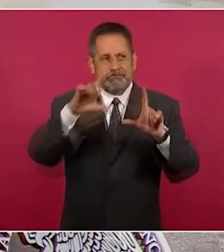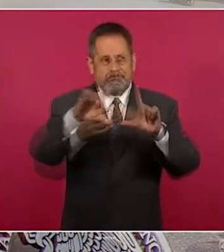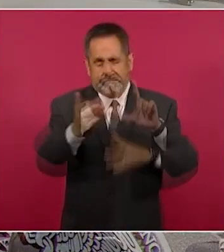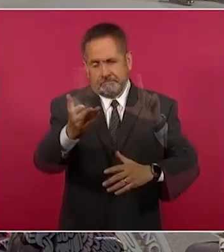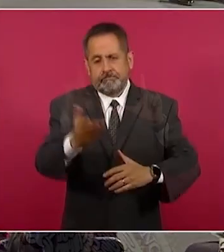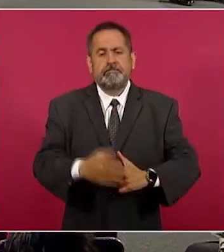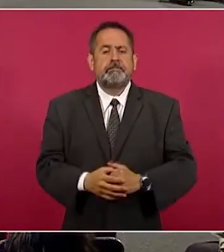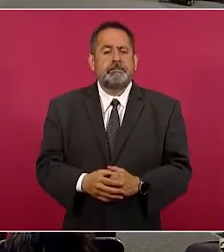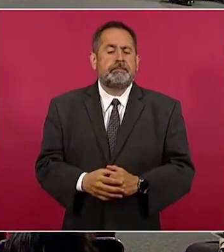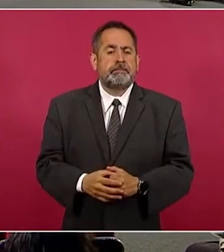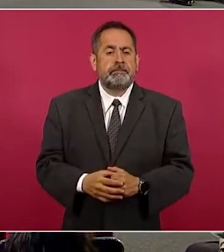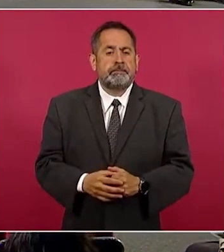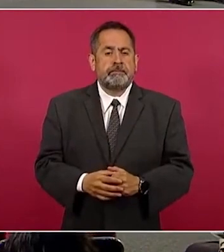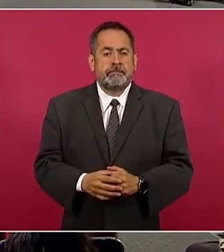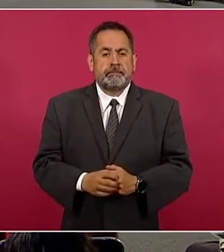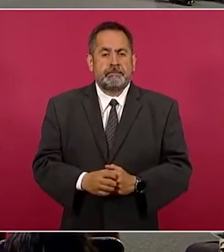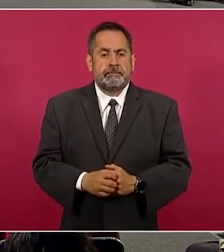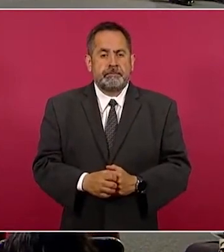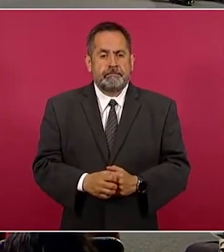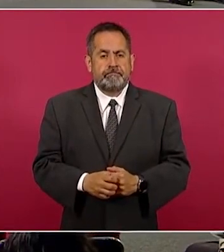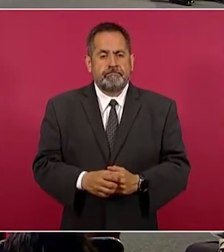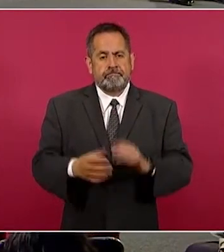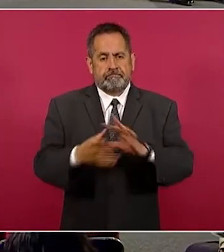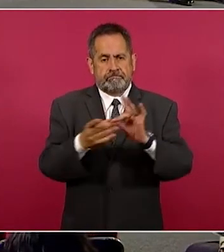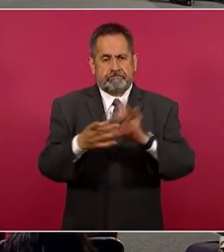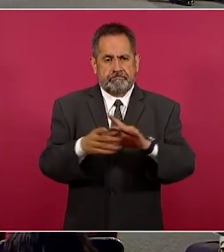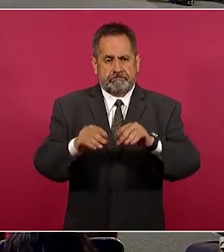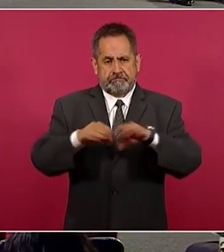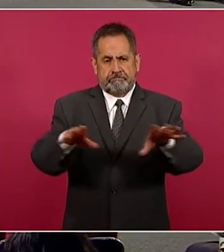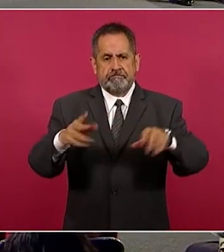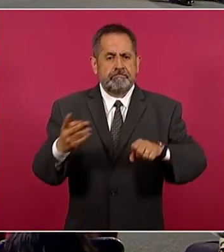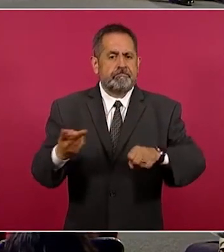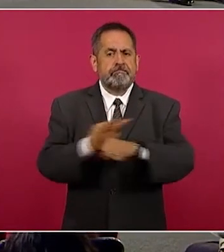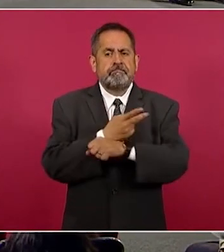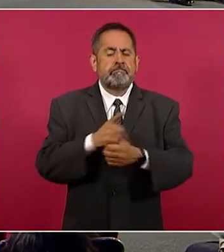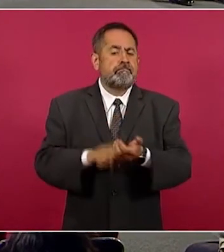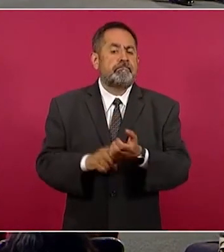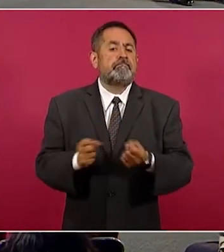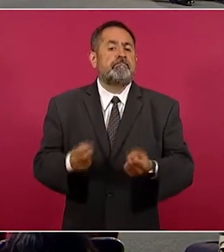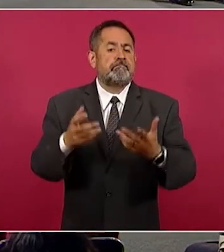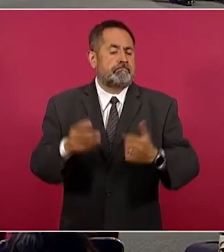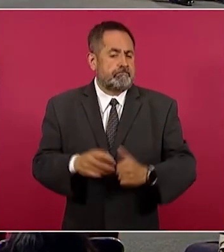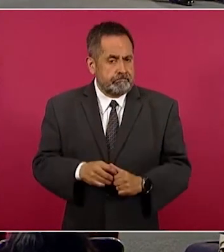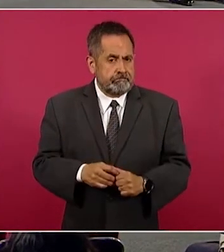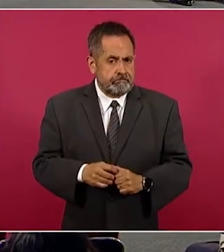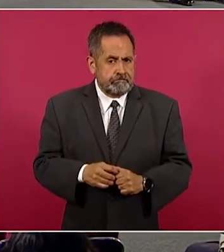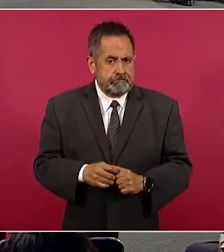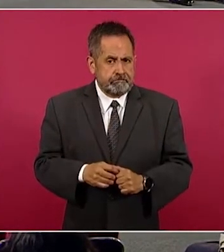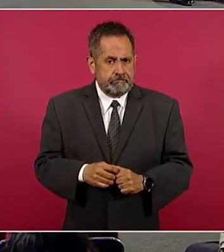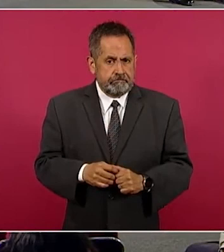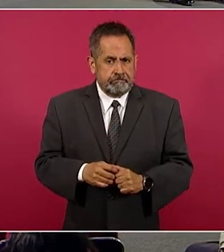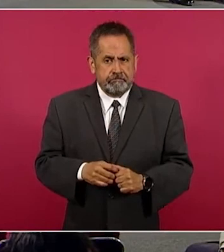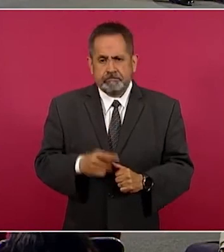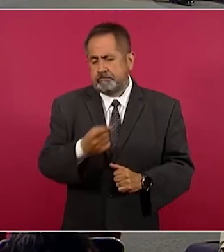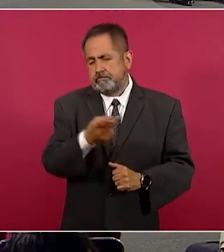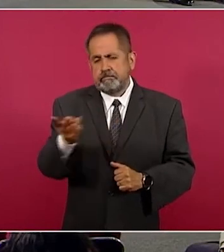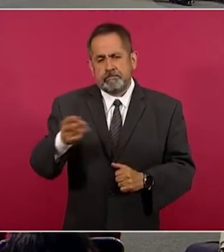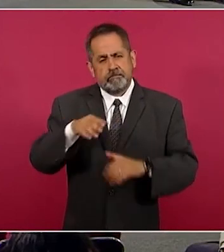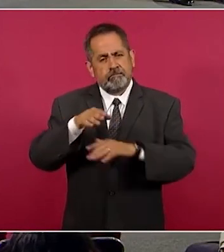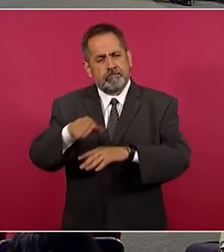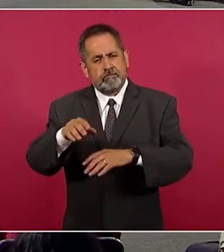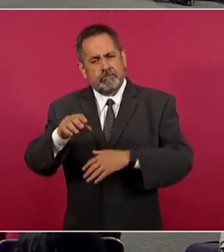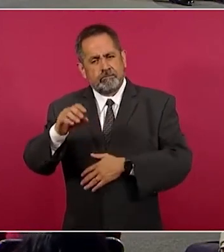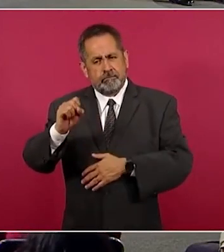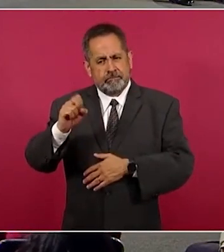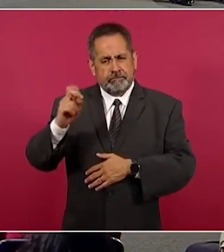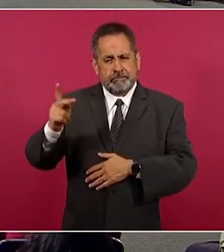escucharla. Vamos a dar información acerca del ingreso de las instituciones educativas después de lo que fue el